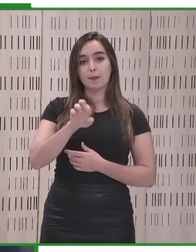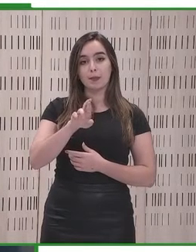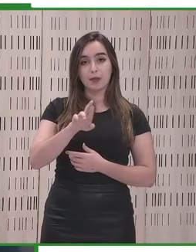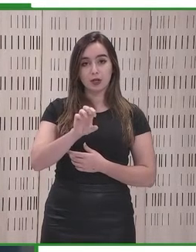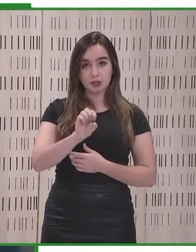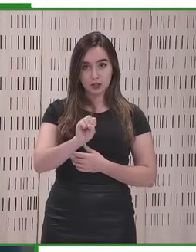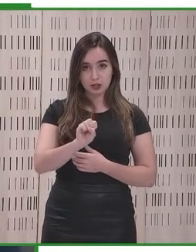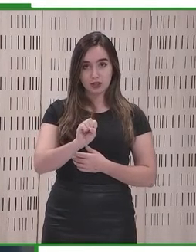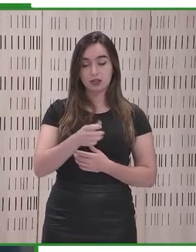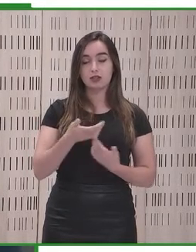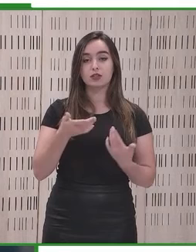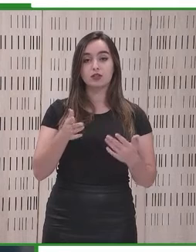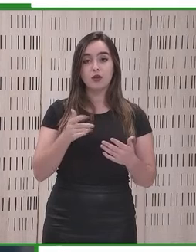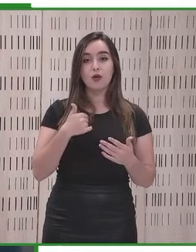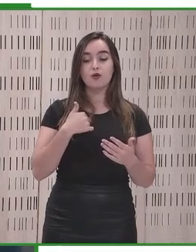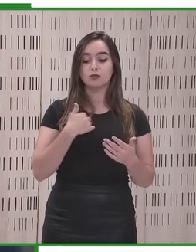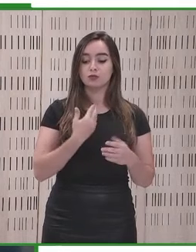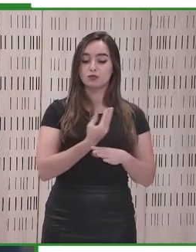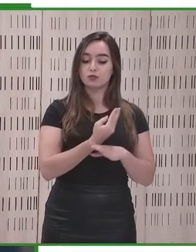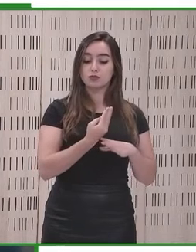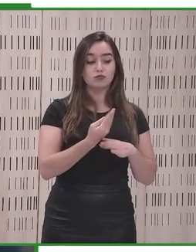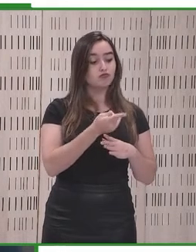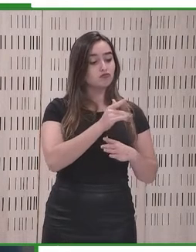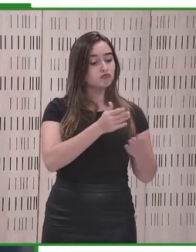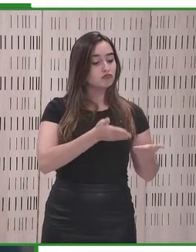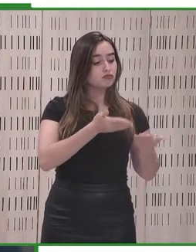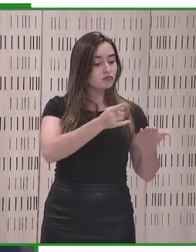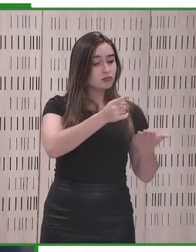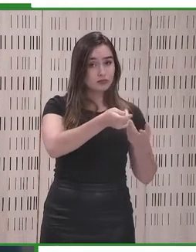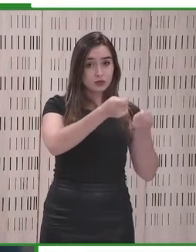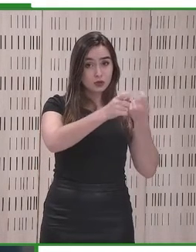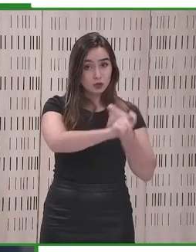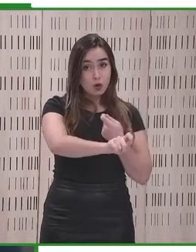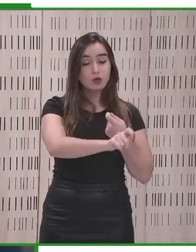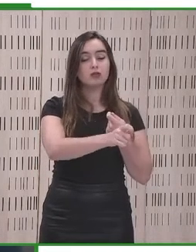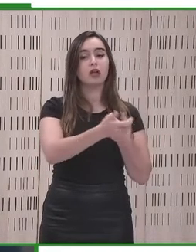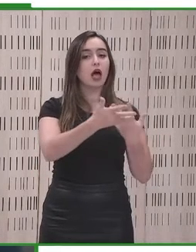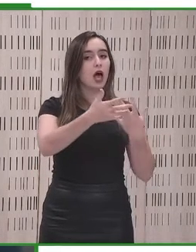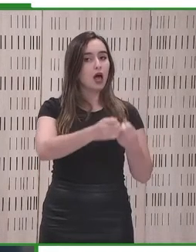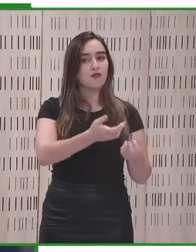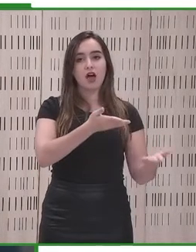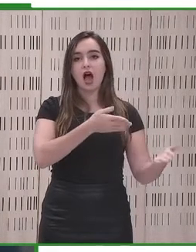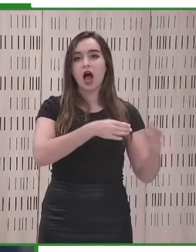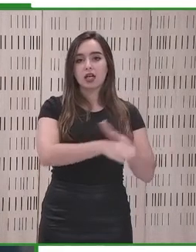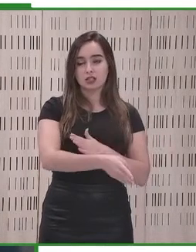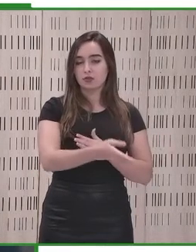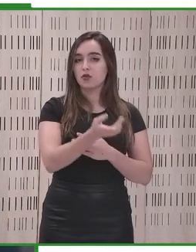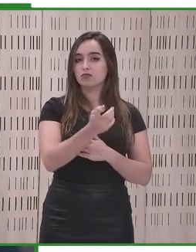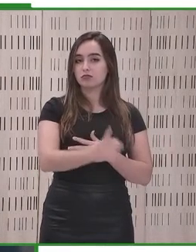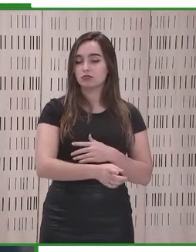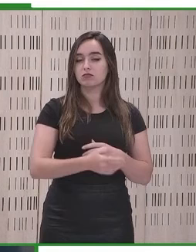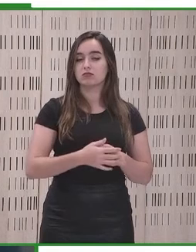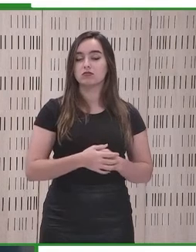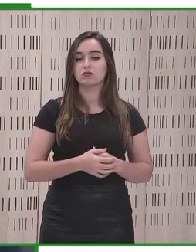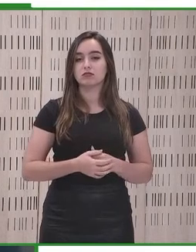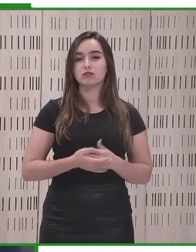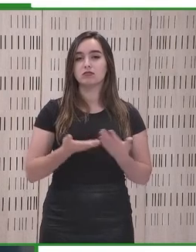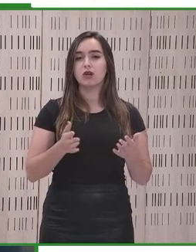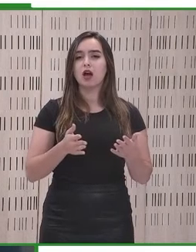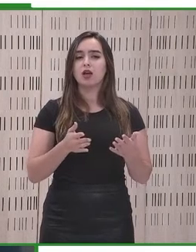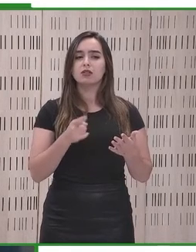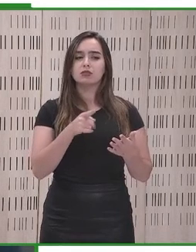-commerce o páginas web de e-commerce. Es decir, el